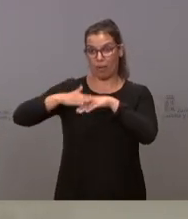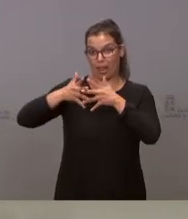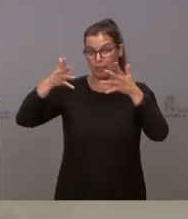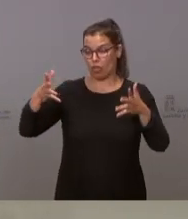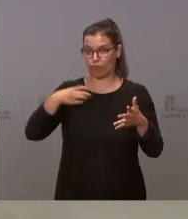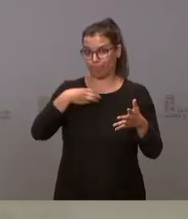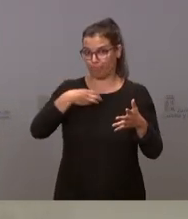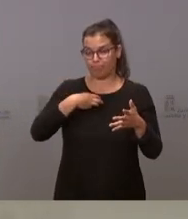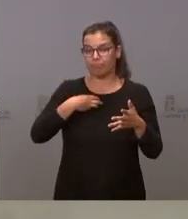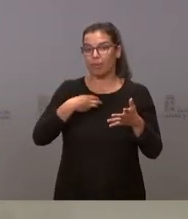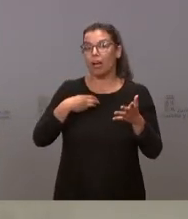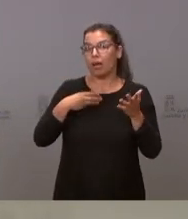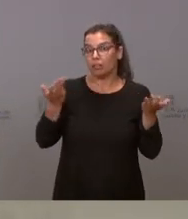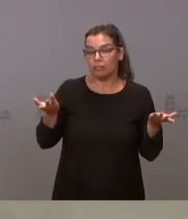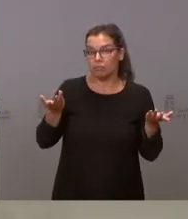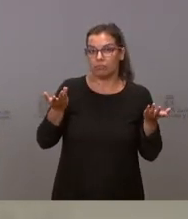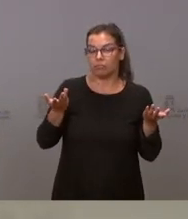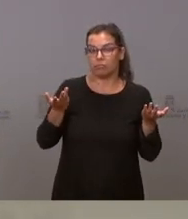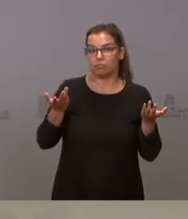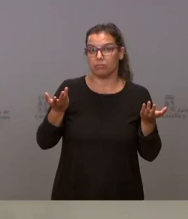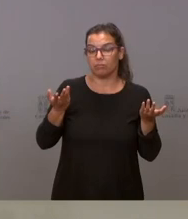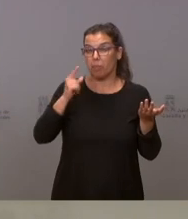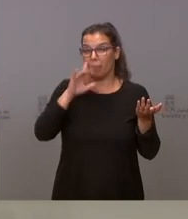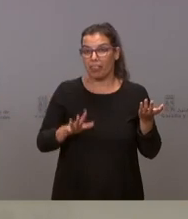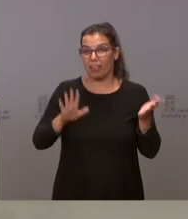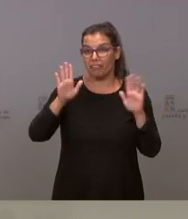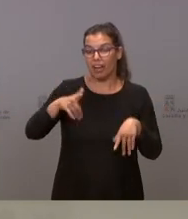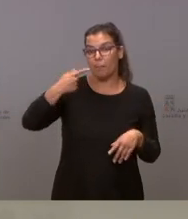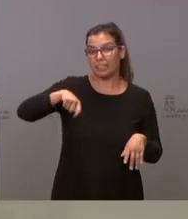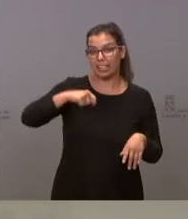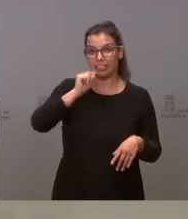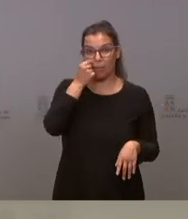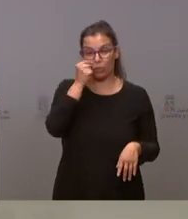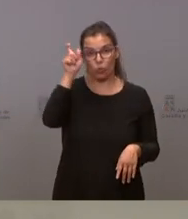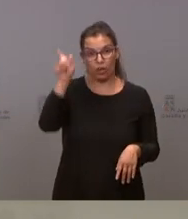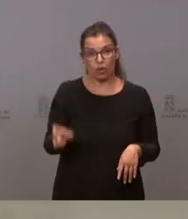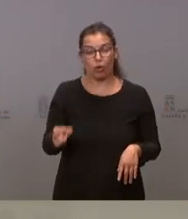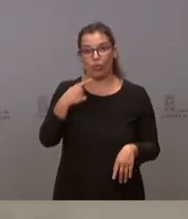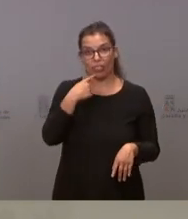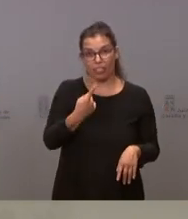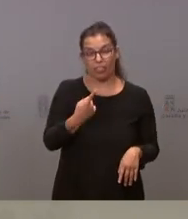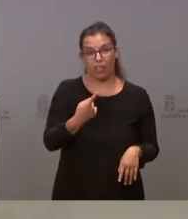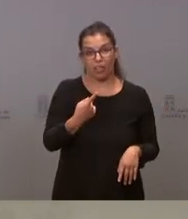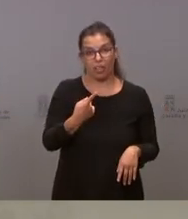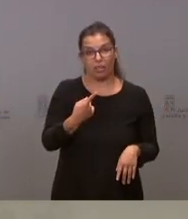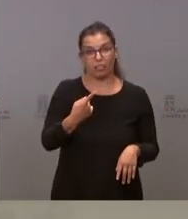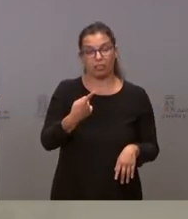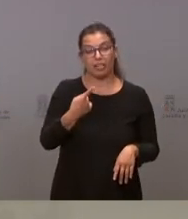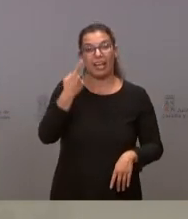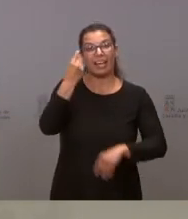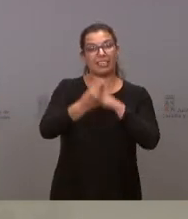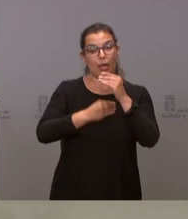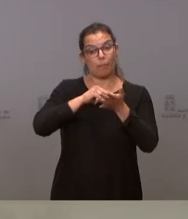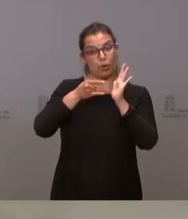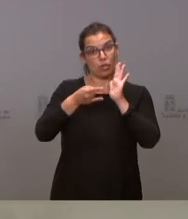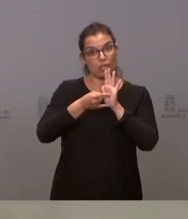ampliación. Creo que el presidente Alfonso Fernández Mañueco declaró que el